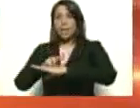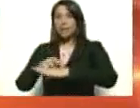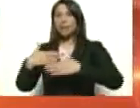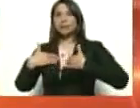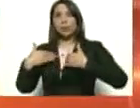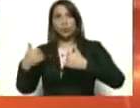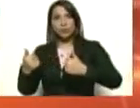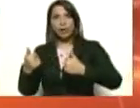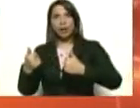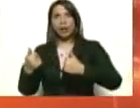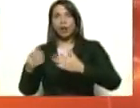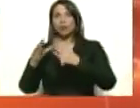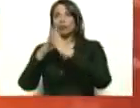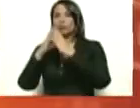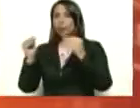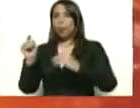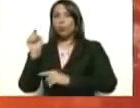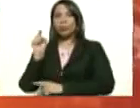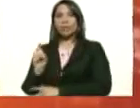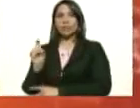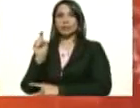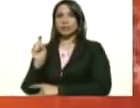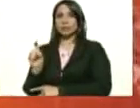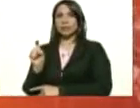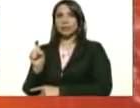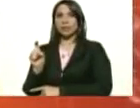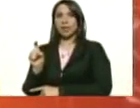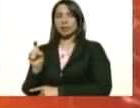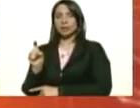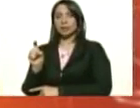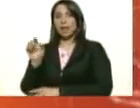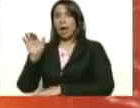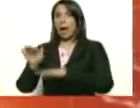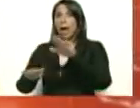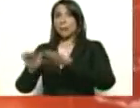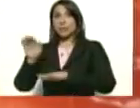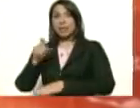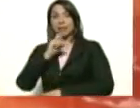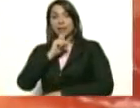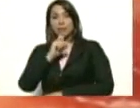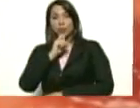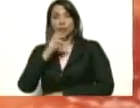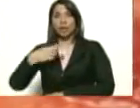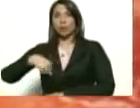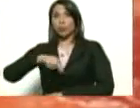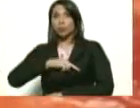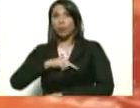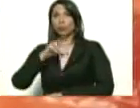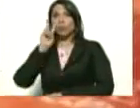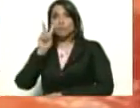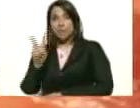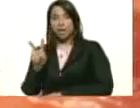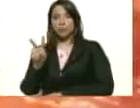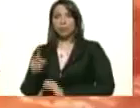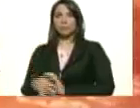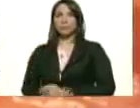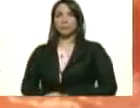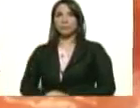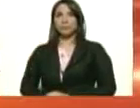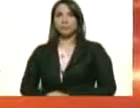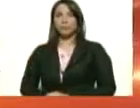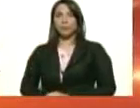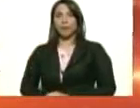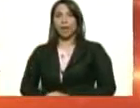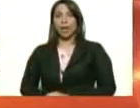y con todo lo que necesiten, en medio de las circunstancias que estamos enfrentando. Por